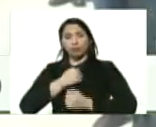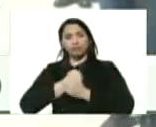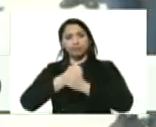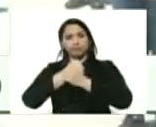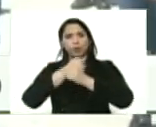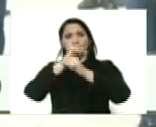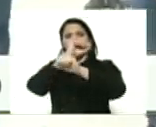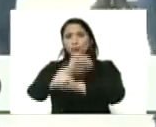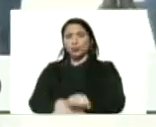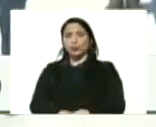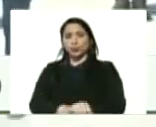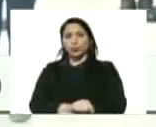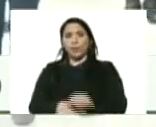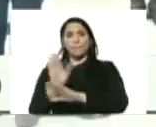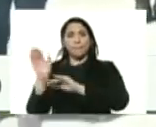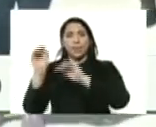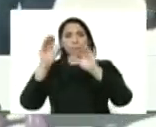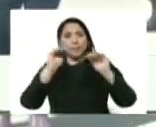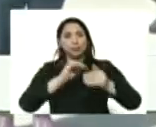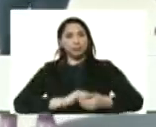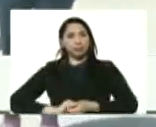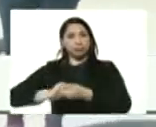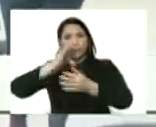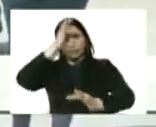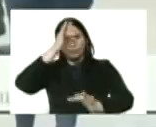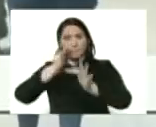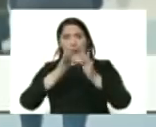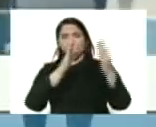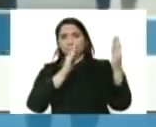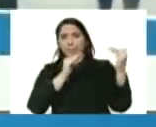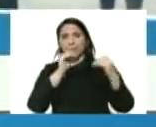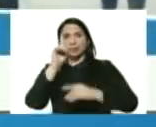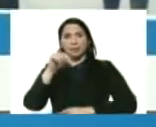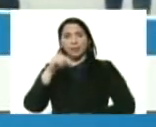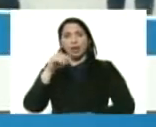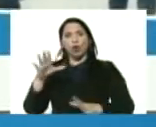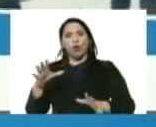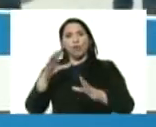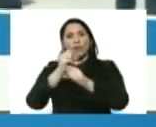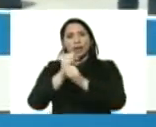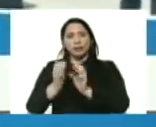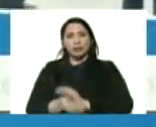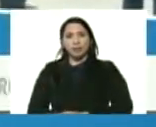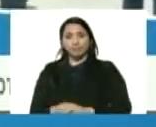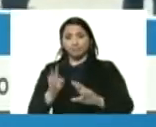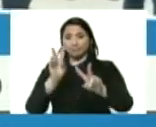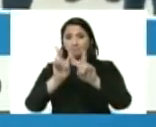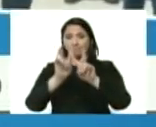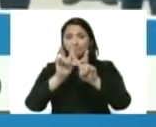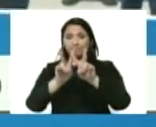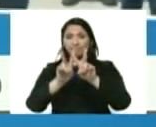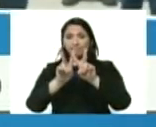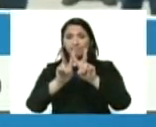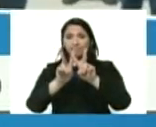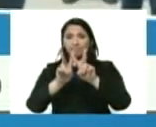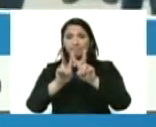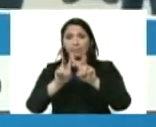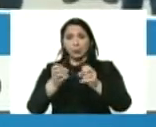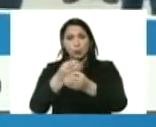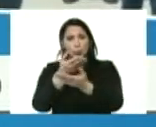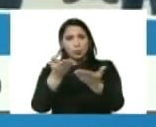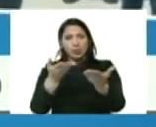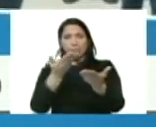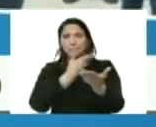Hernández me despido de Trujillo con la fe con la esperanza y con la confianza de la gran misión viviendo Venezuela y de usted